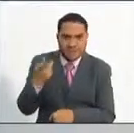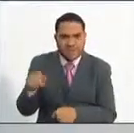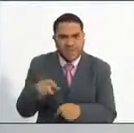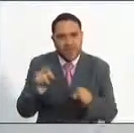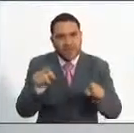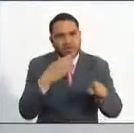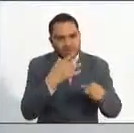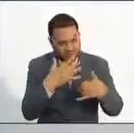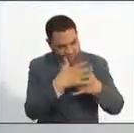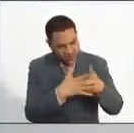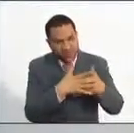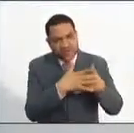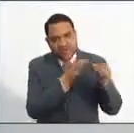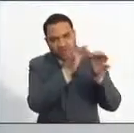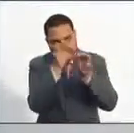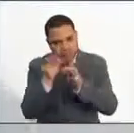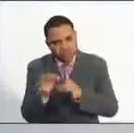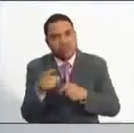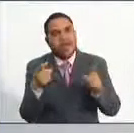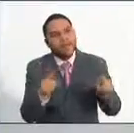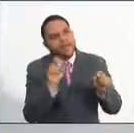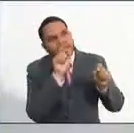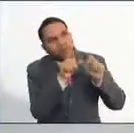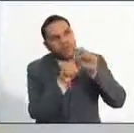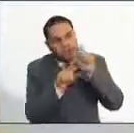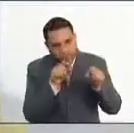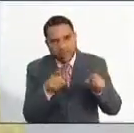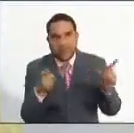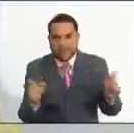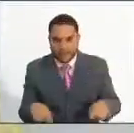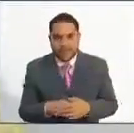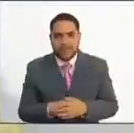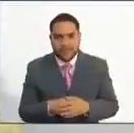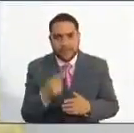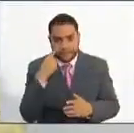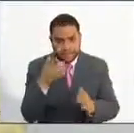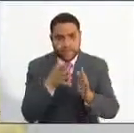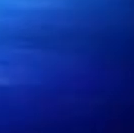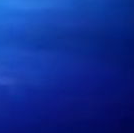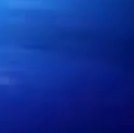del país. Vamos a esos mensajes institucionales y volvemos en segundos.